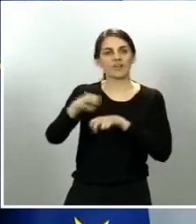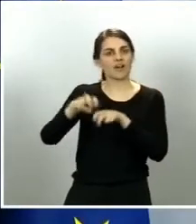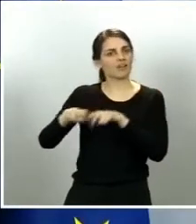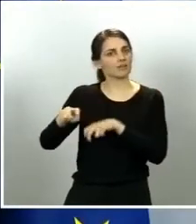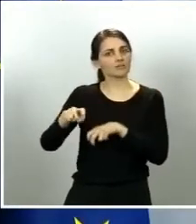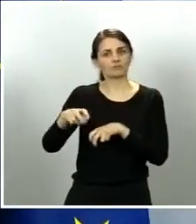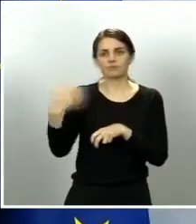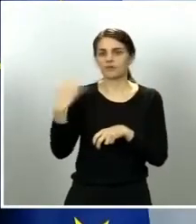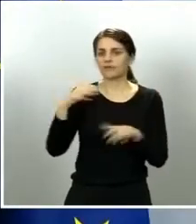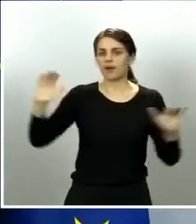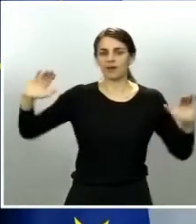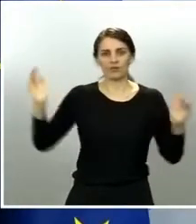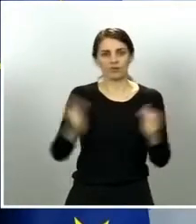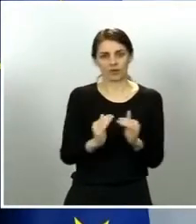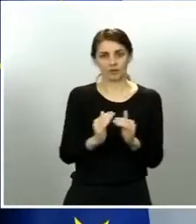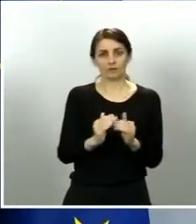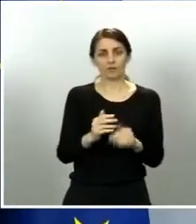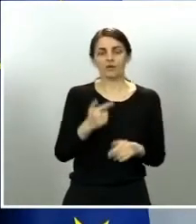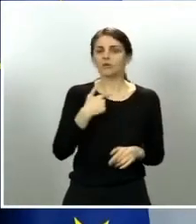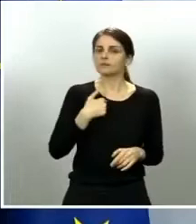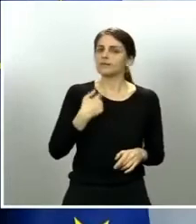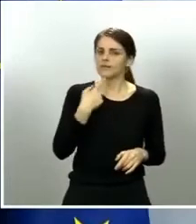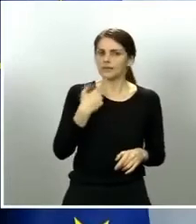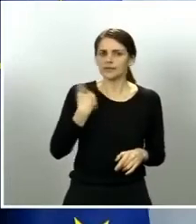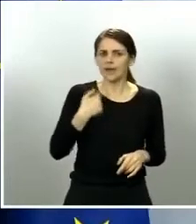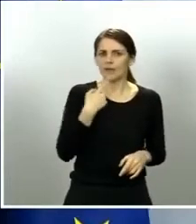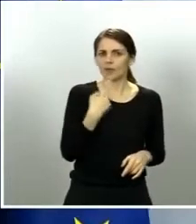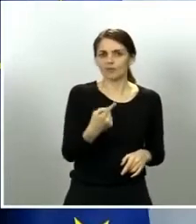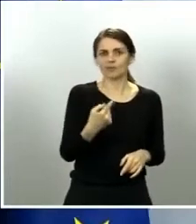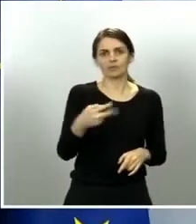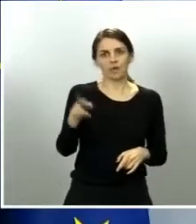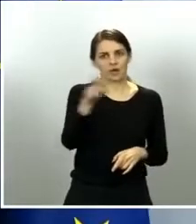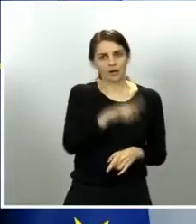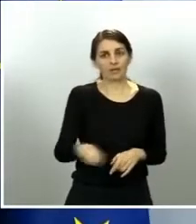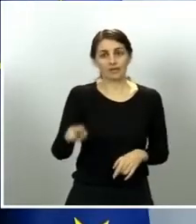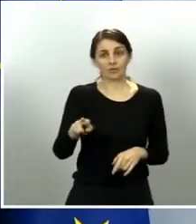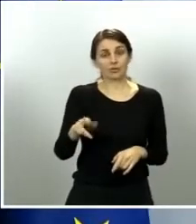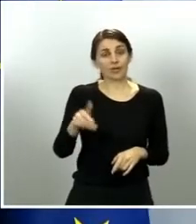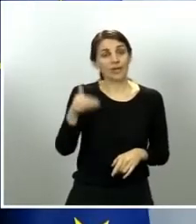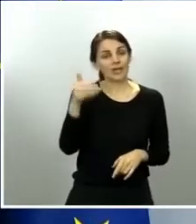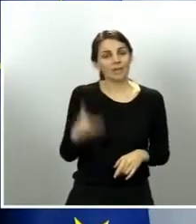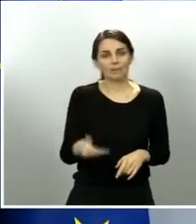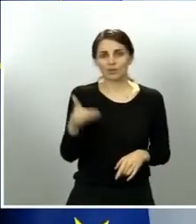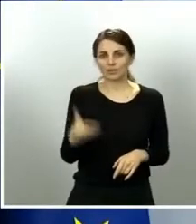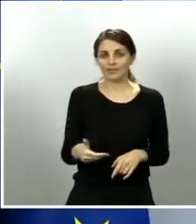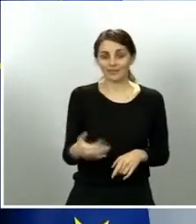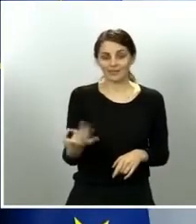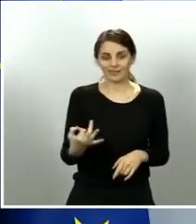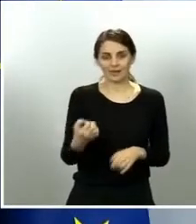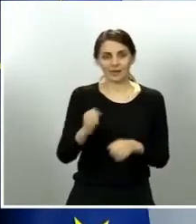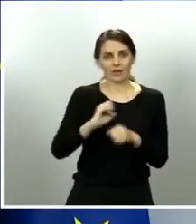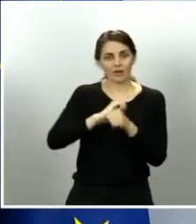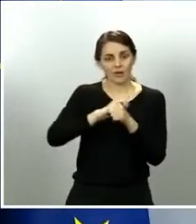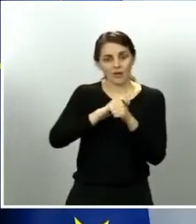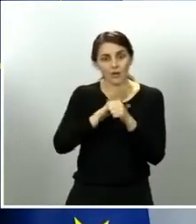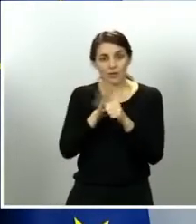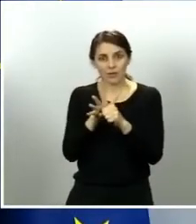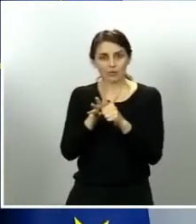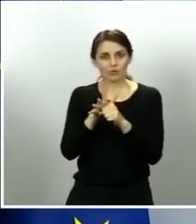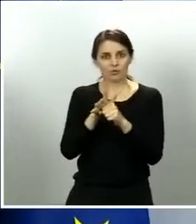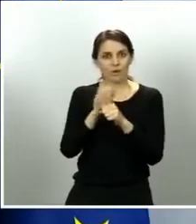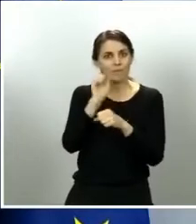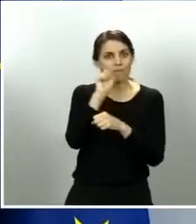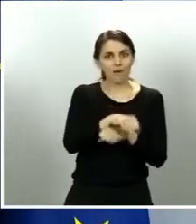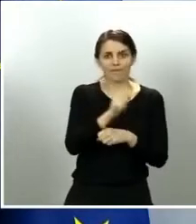dicho y lo seguiremos diciendo. Para hacer frente al virus la movilidad ciudadana, su reducción ha sido